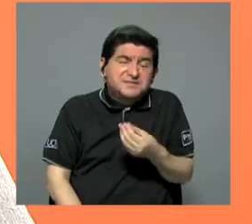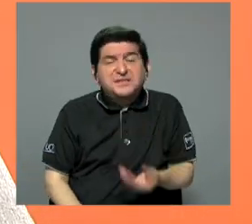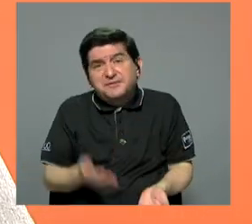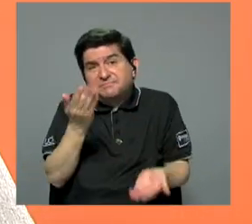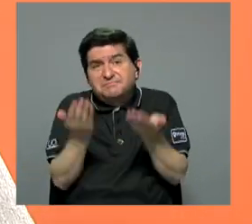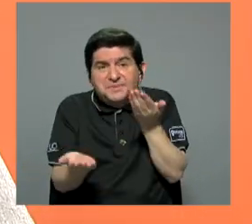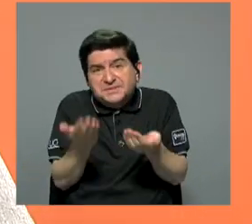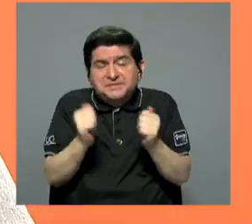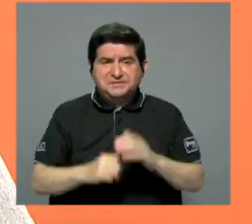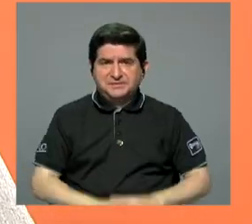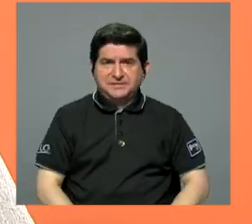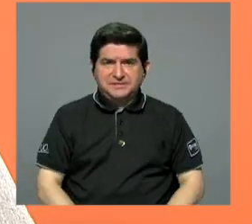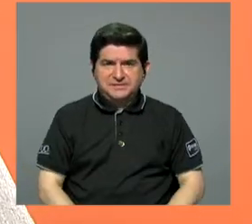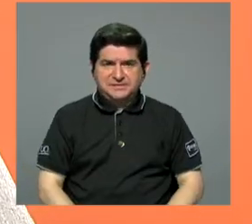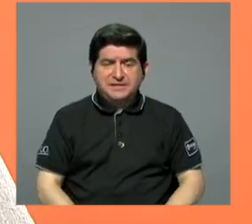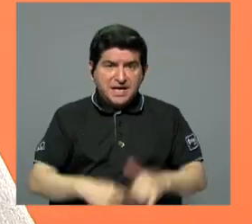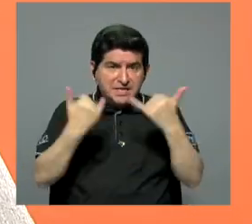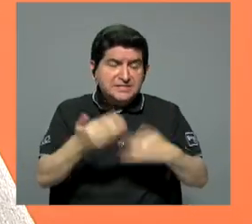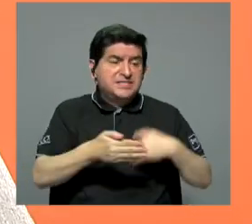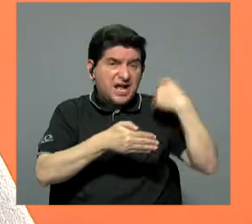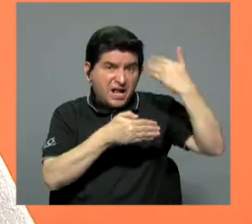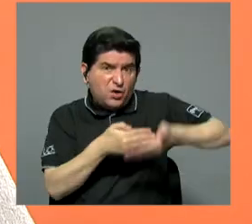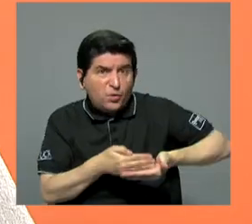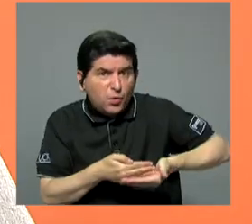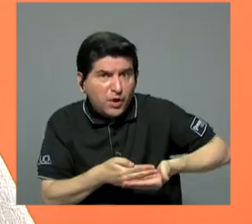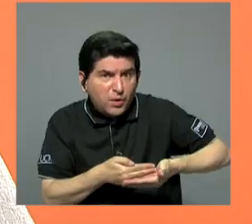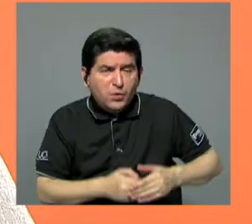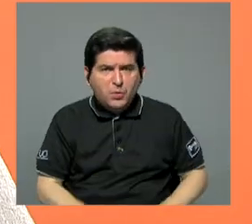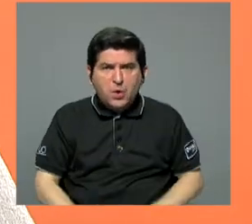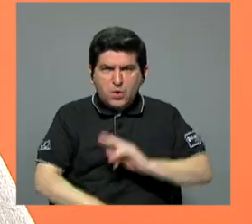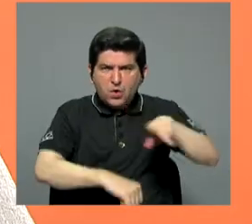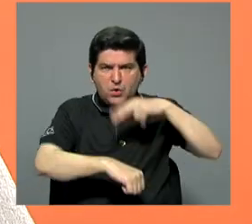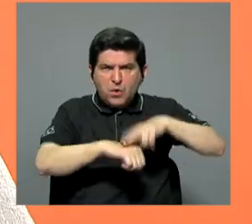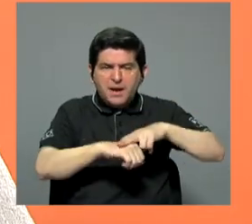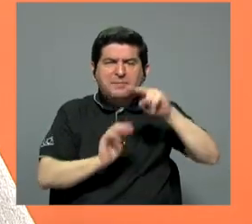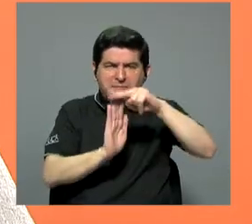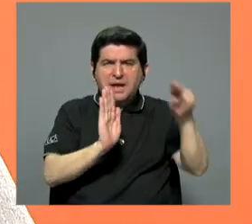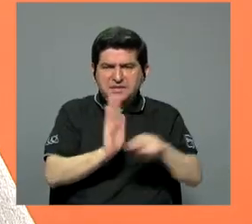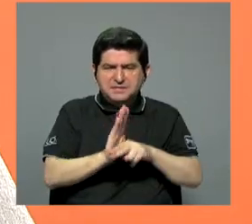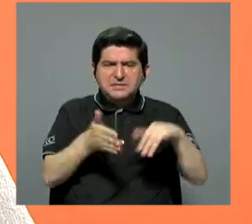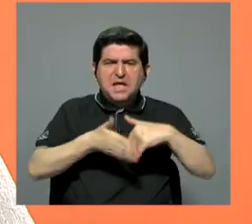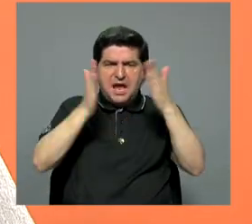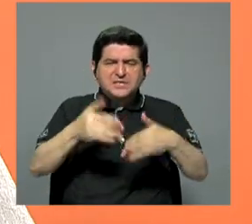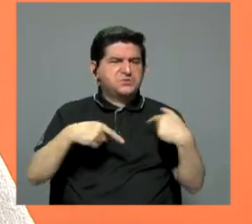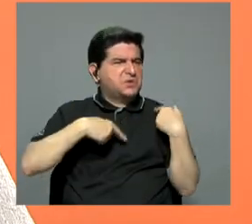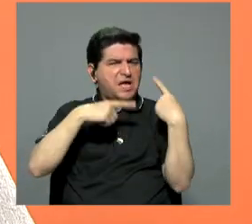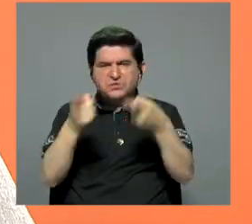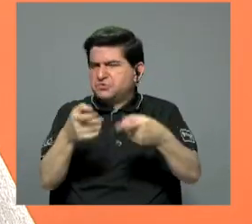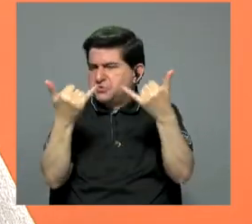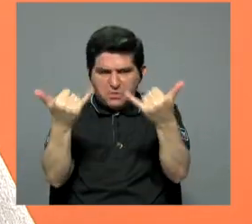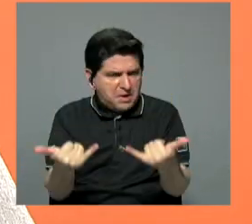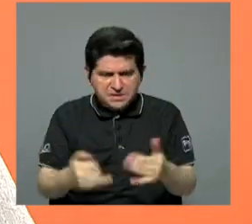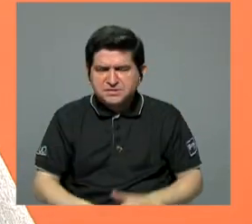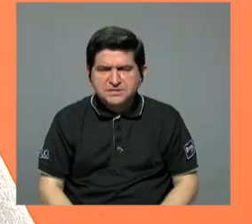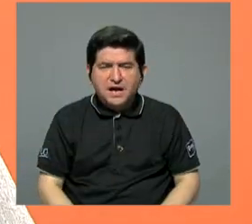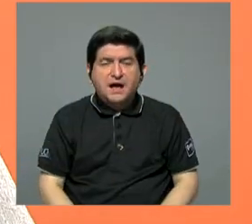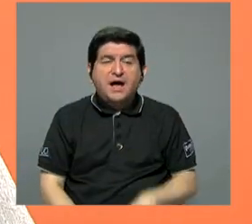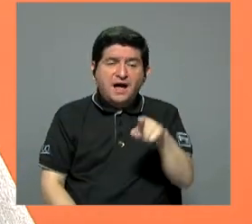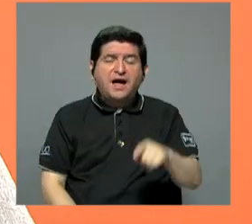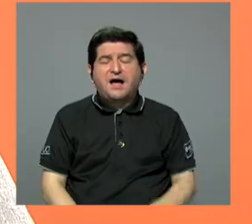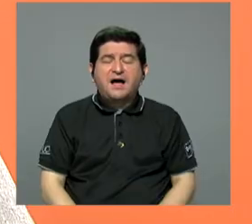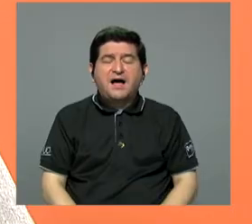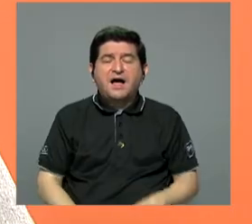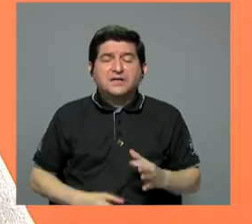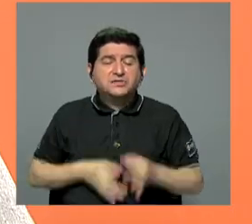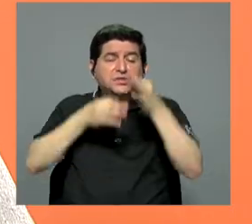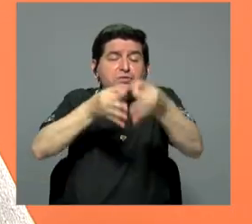equitativamente al mes de diciembre en el que ya después de... Pues generalmente se entregan las notas, ya los estudiantes dejan de asistir, en este caso se trasladó a enero ese final